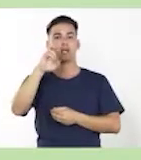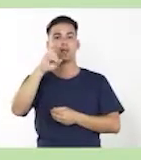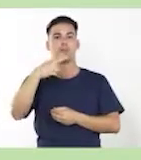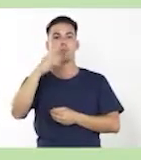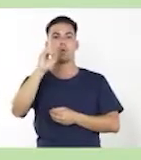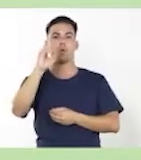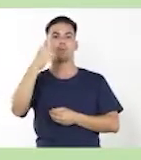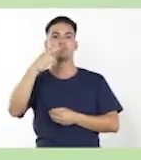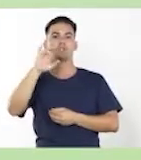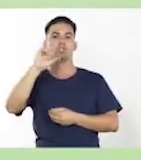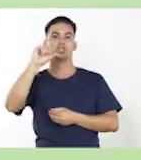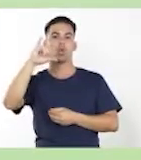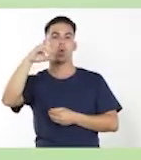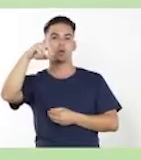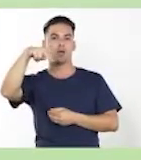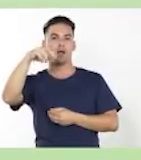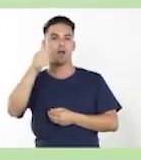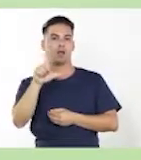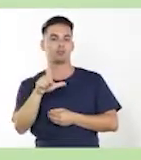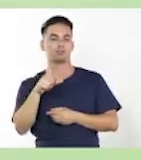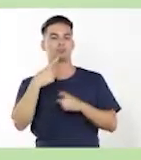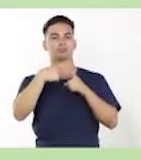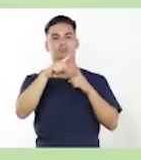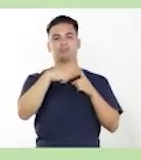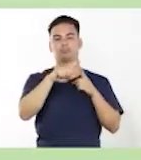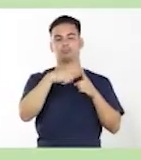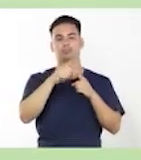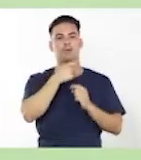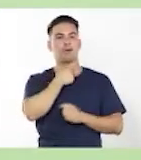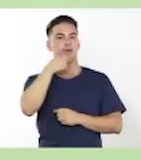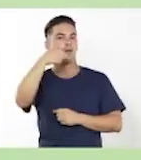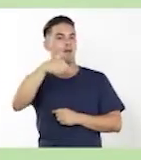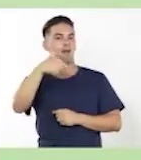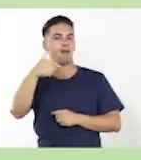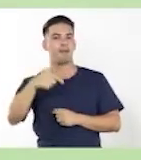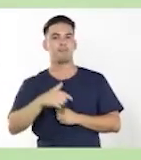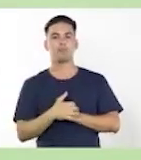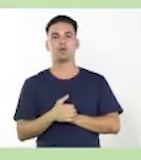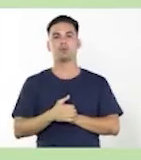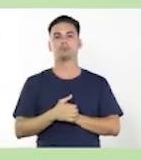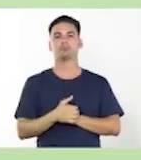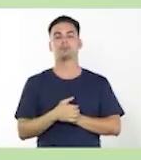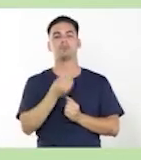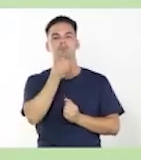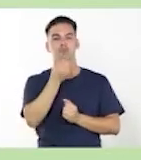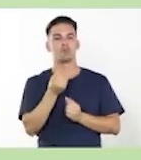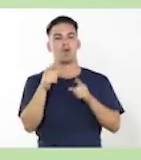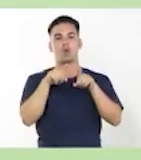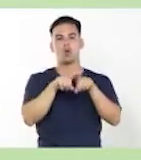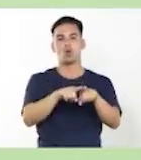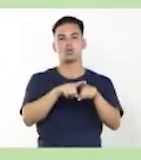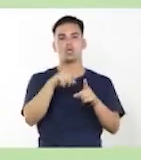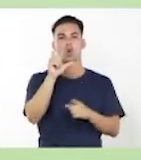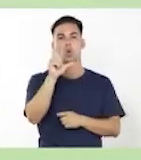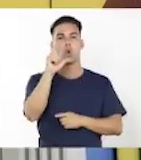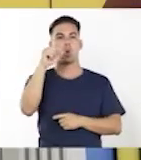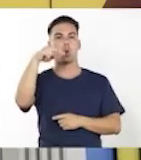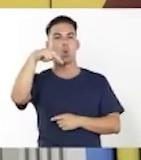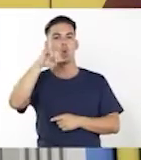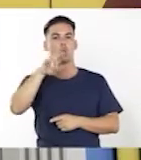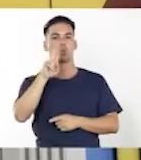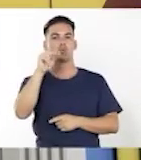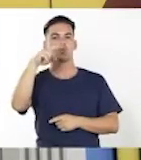sustantivo más oración subordinada adjetiva, y sustantivo unidos por conjunción.